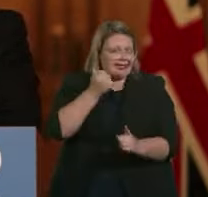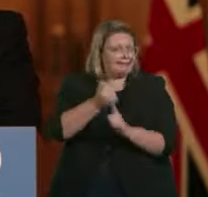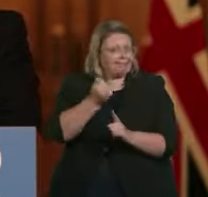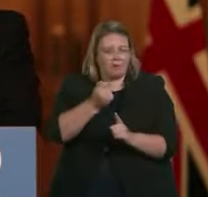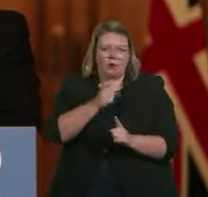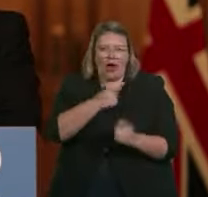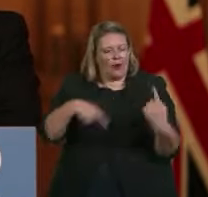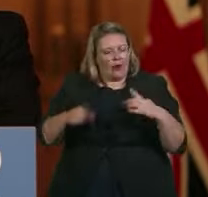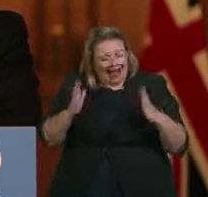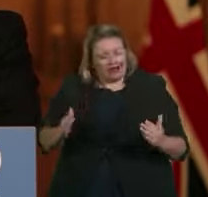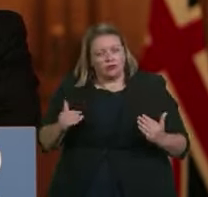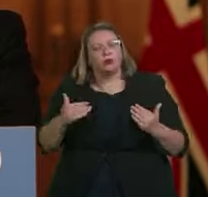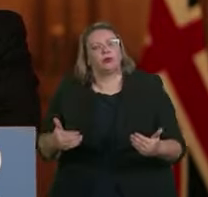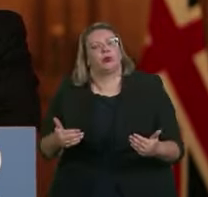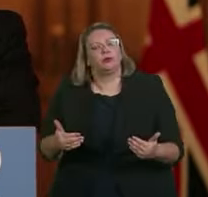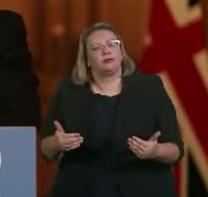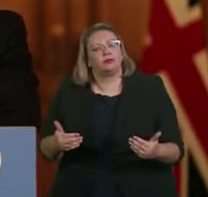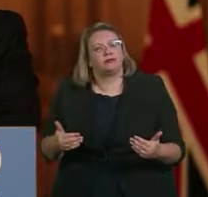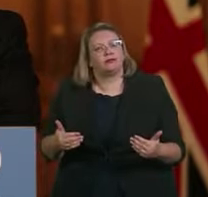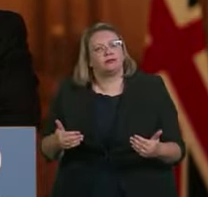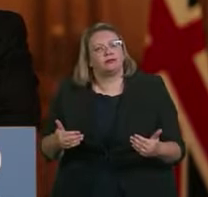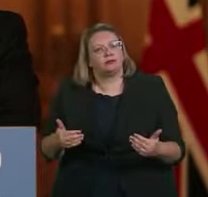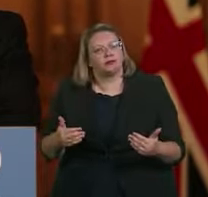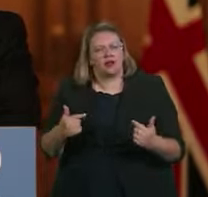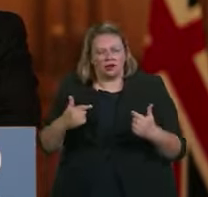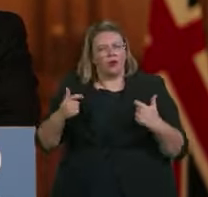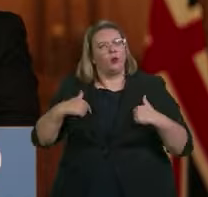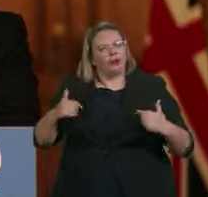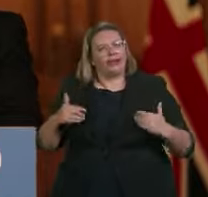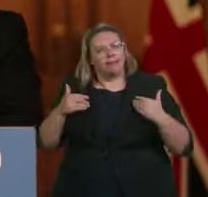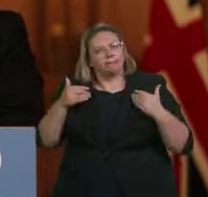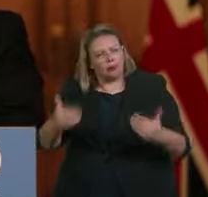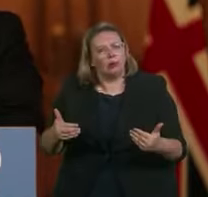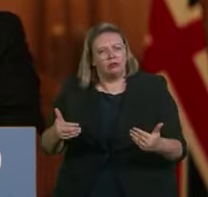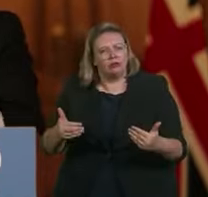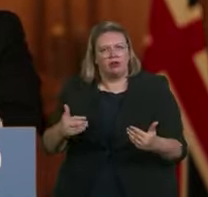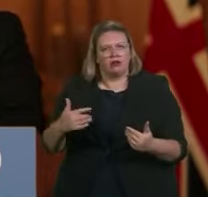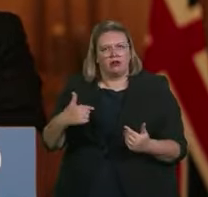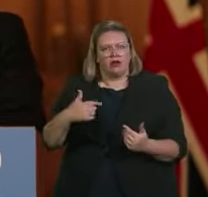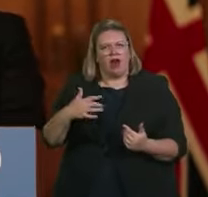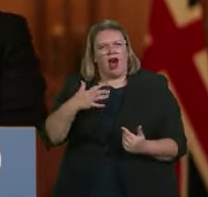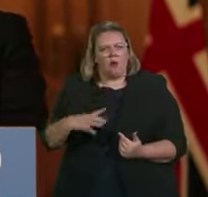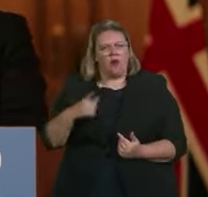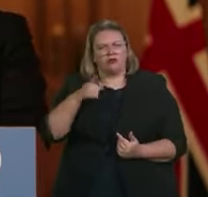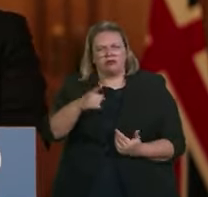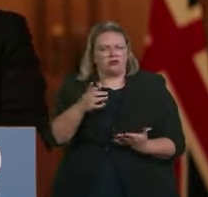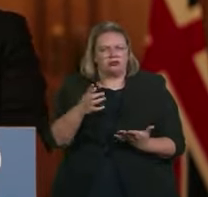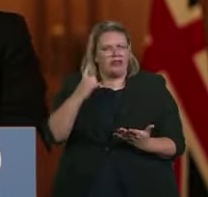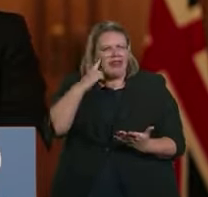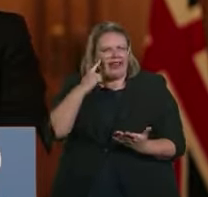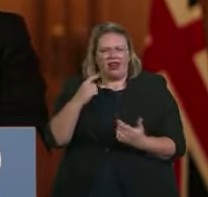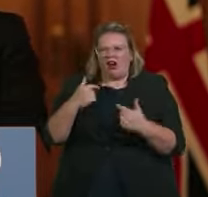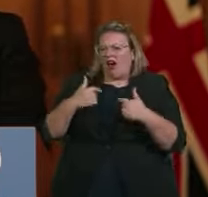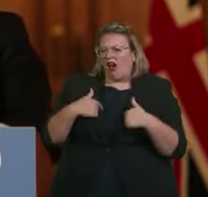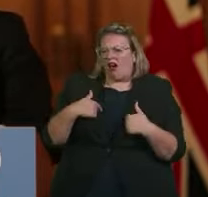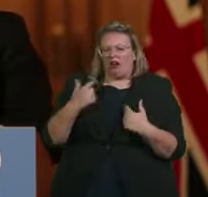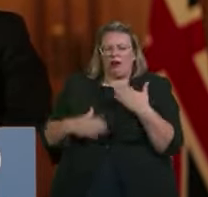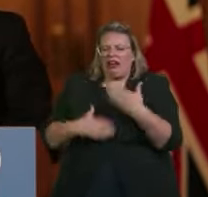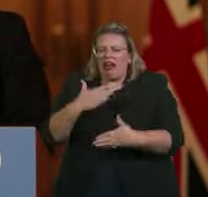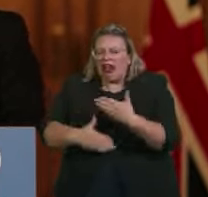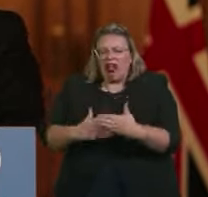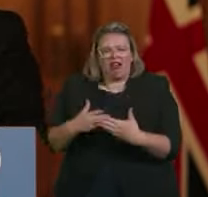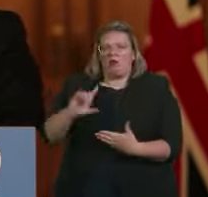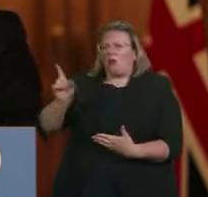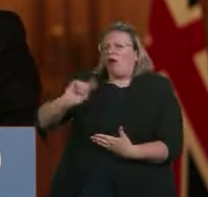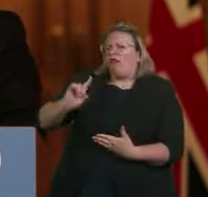Ahora no quiero que nadie piense que sus acciones o esfuerzos han sido en vano. Nuestra acción colectiva en